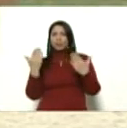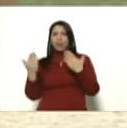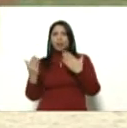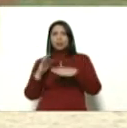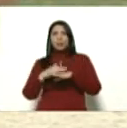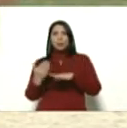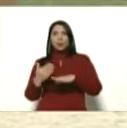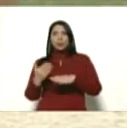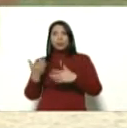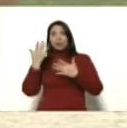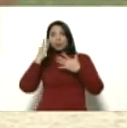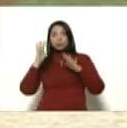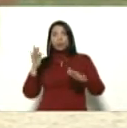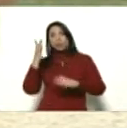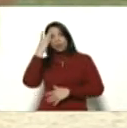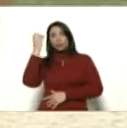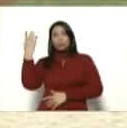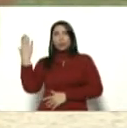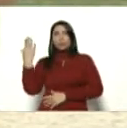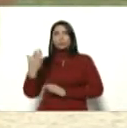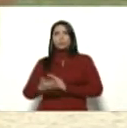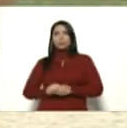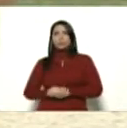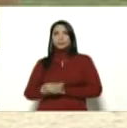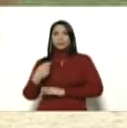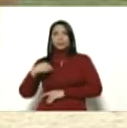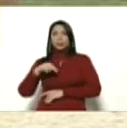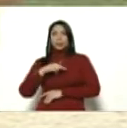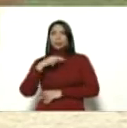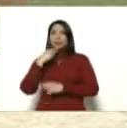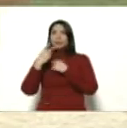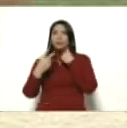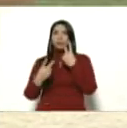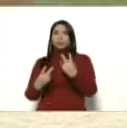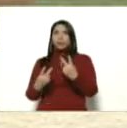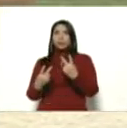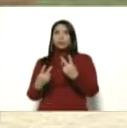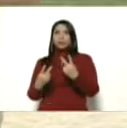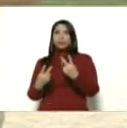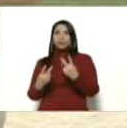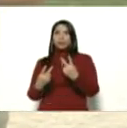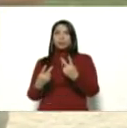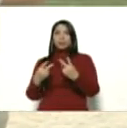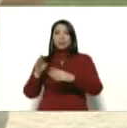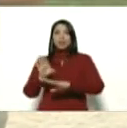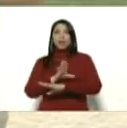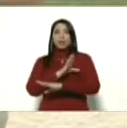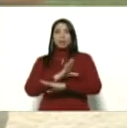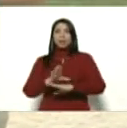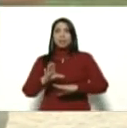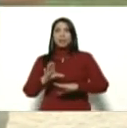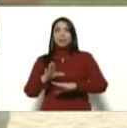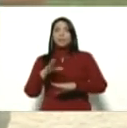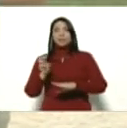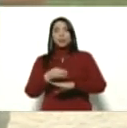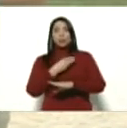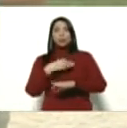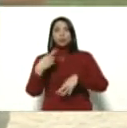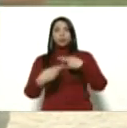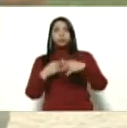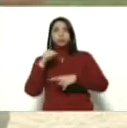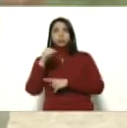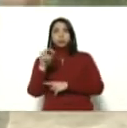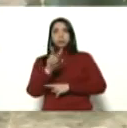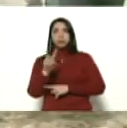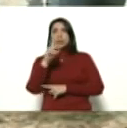casualidad de Dios mi comandante presidente nuestra vocera beneficiaria es cantante de música revolucionaria de